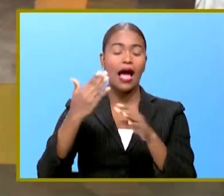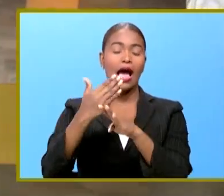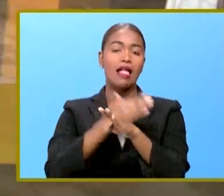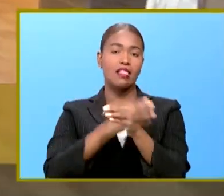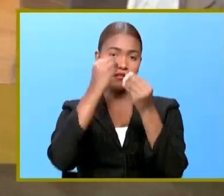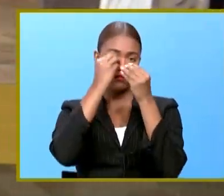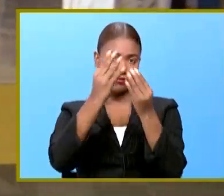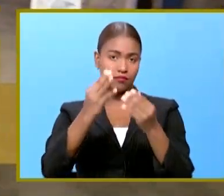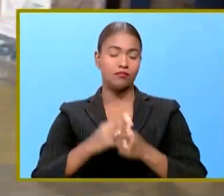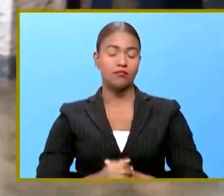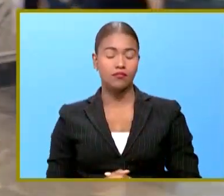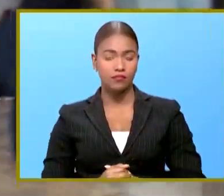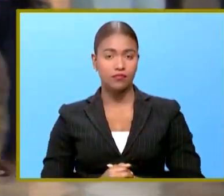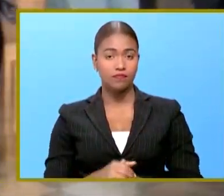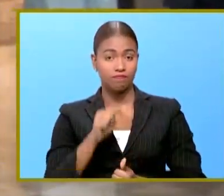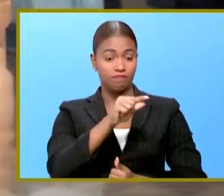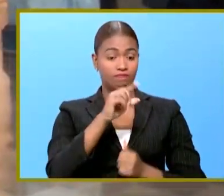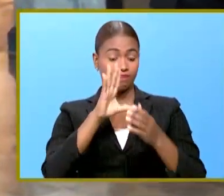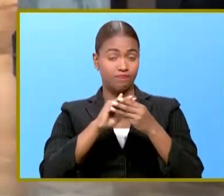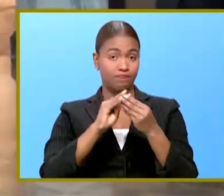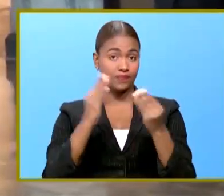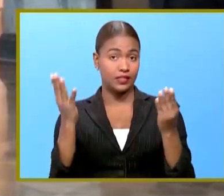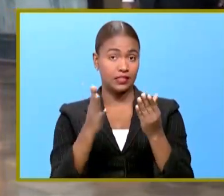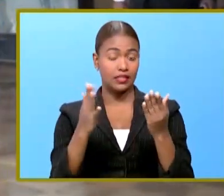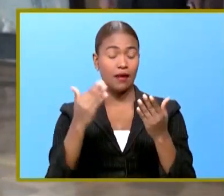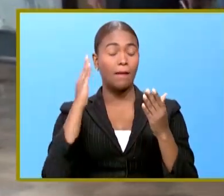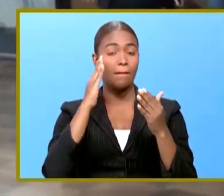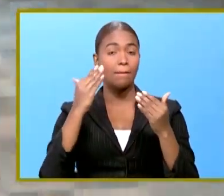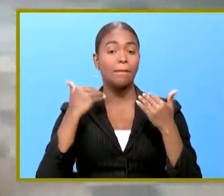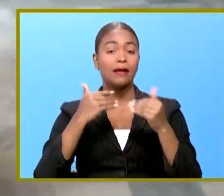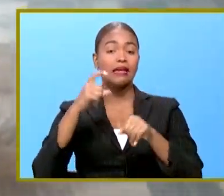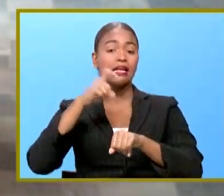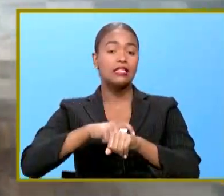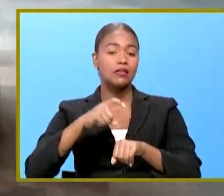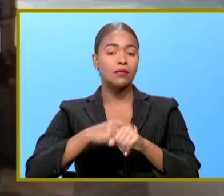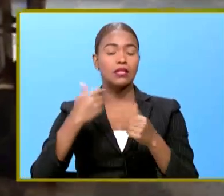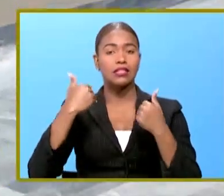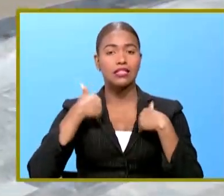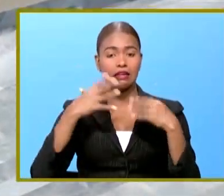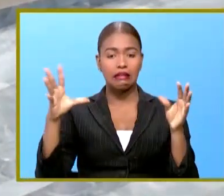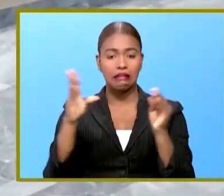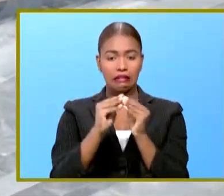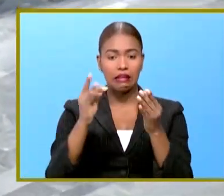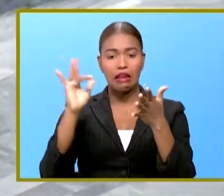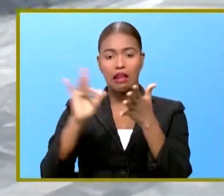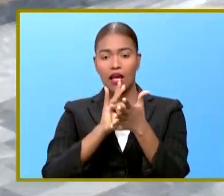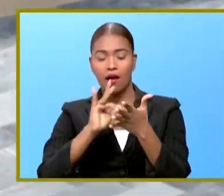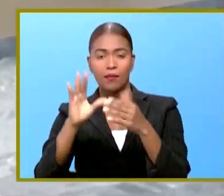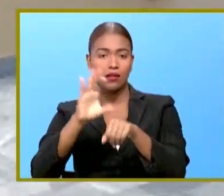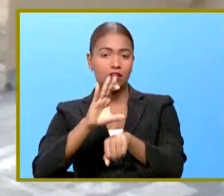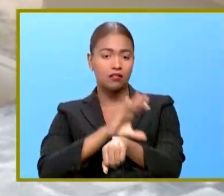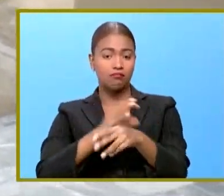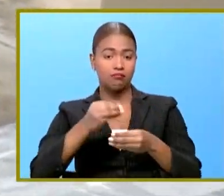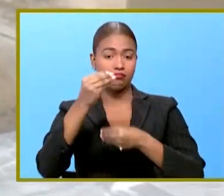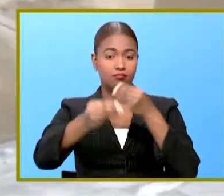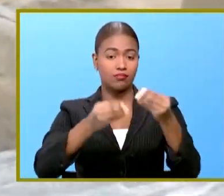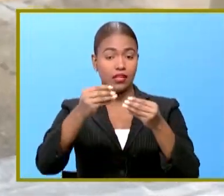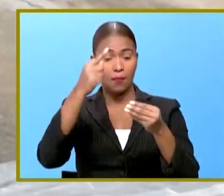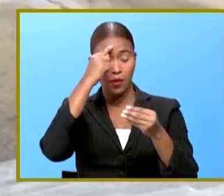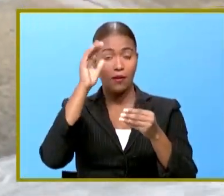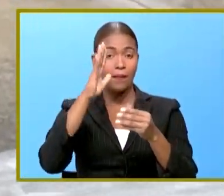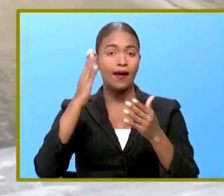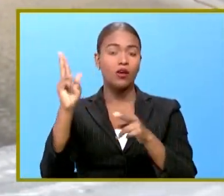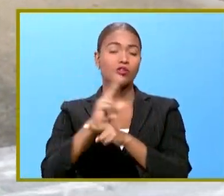formal El funcionario manifestó que llevará tiempo dotar de laptops y tabletas a los estudiantes por lo que